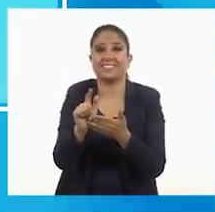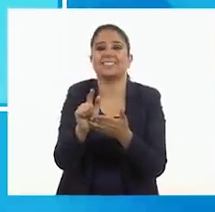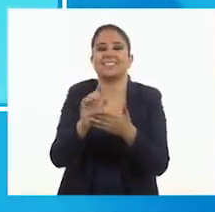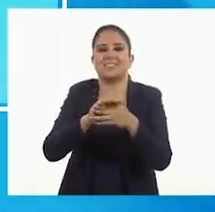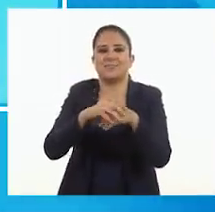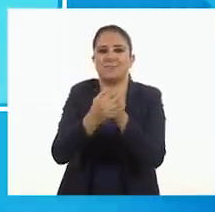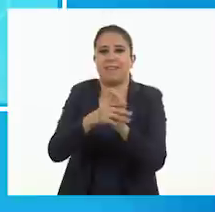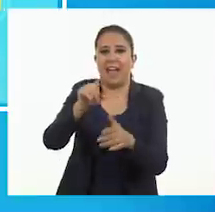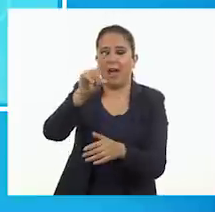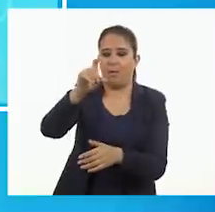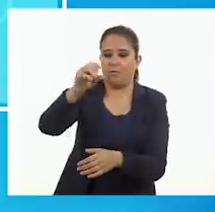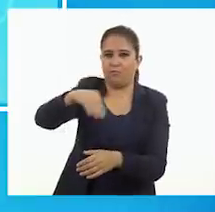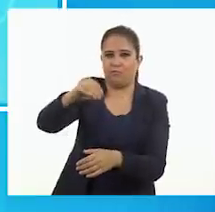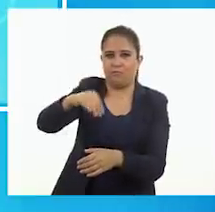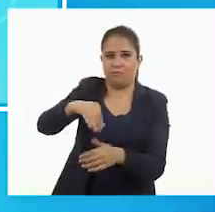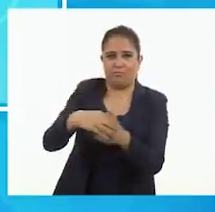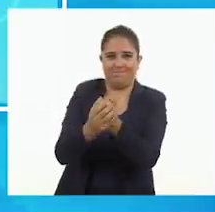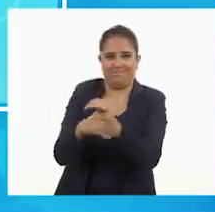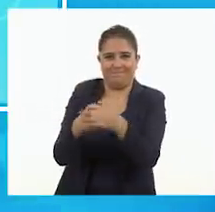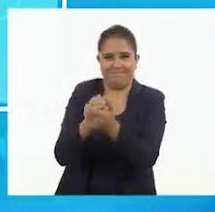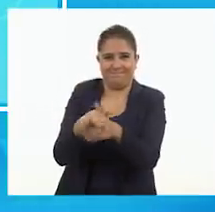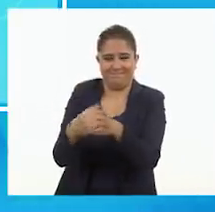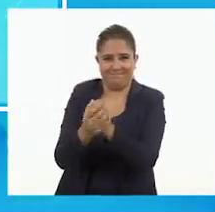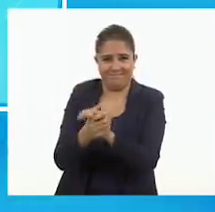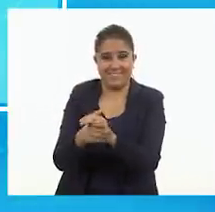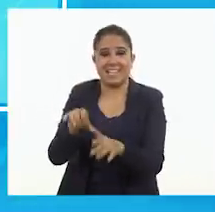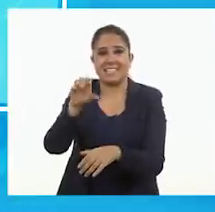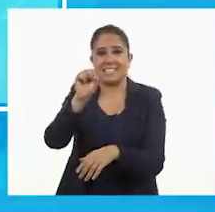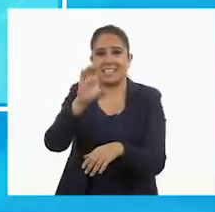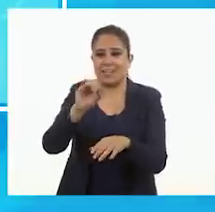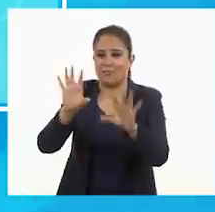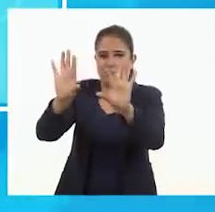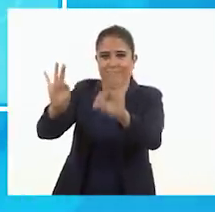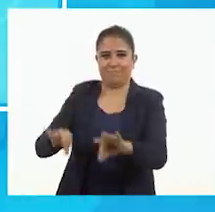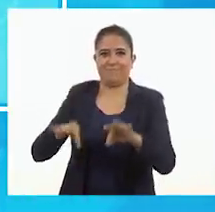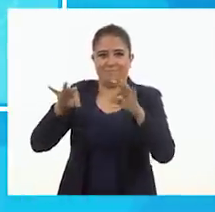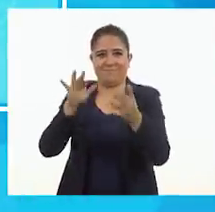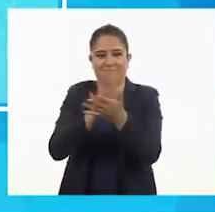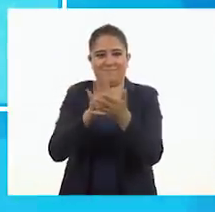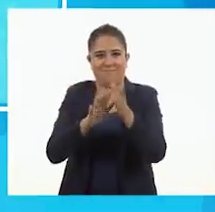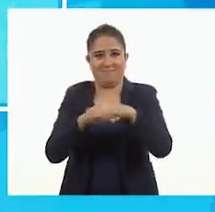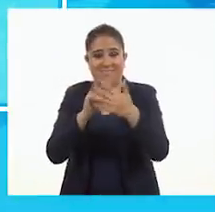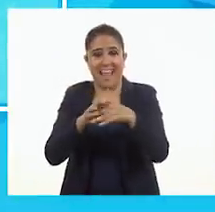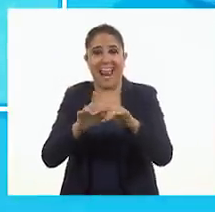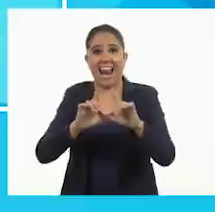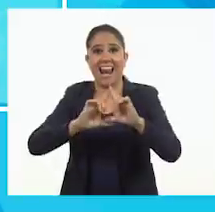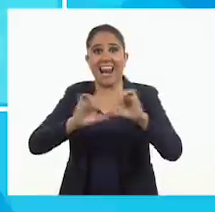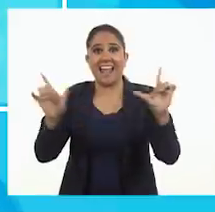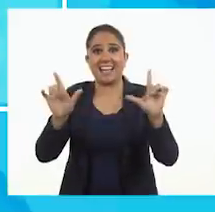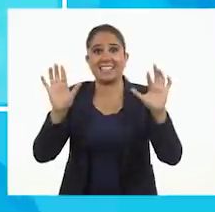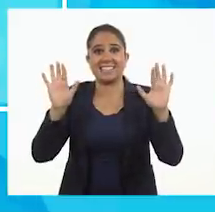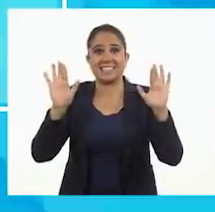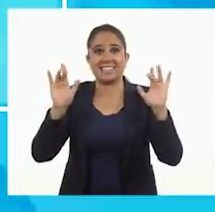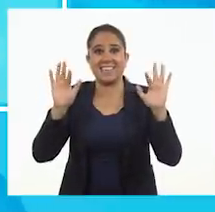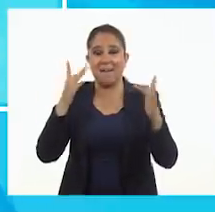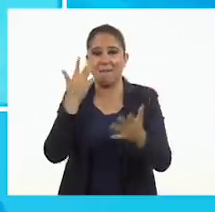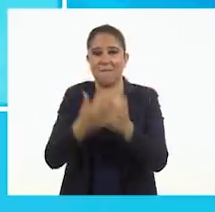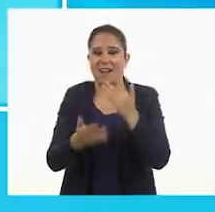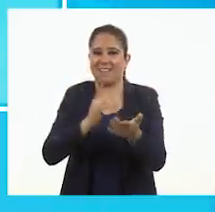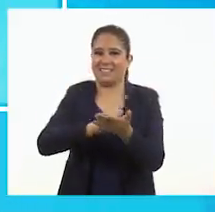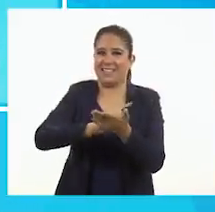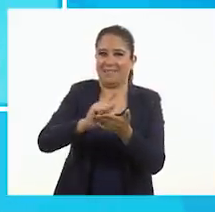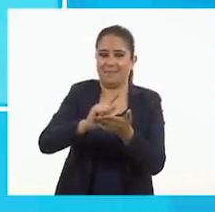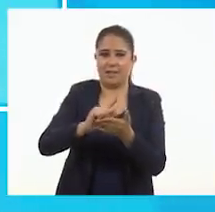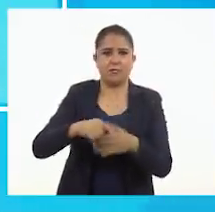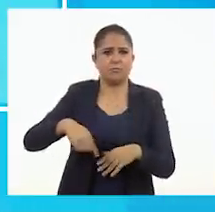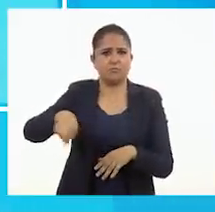Enjuaga tus manos con agua. Sécalas con una toalla. ¡Y listo! Tus manos están limpias.